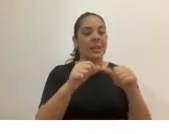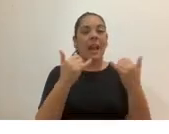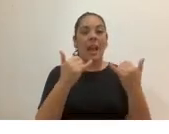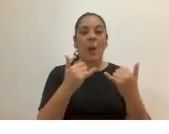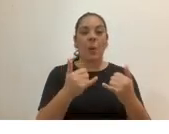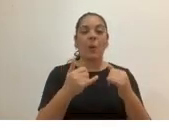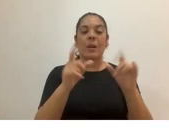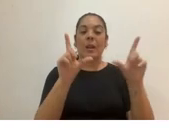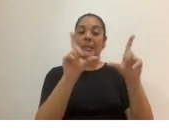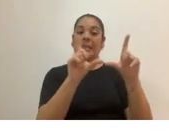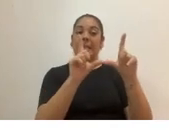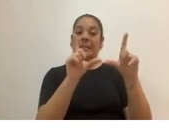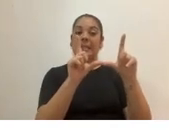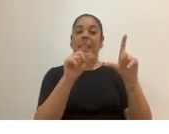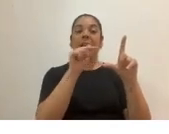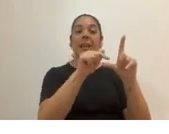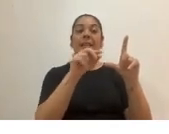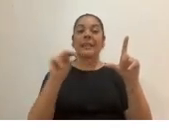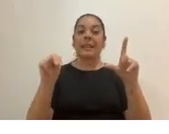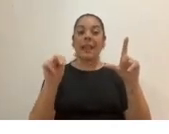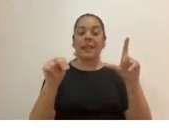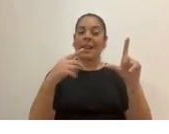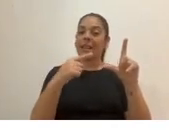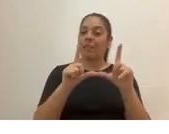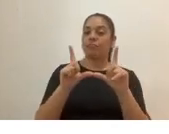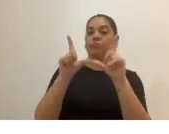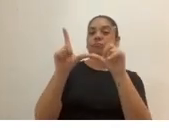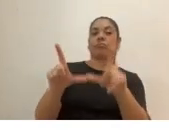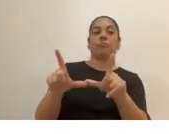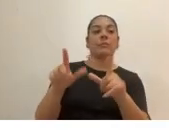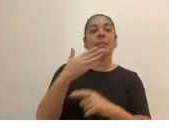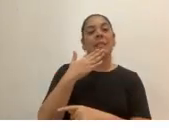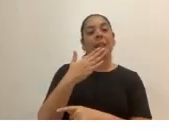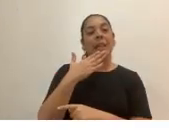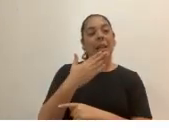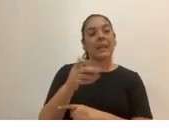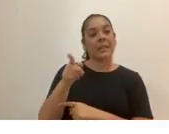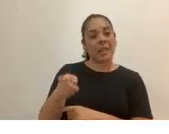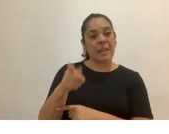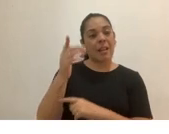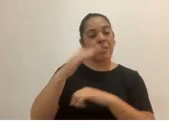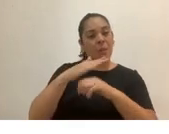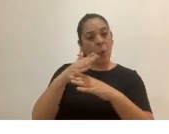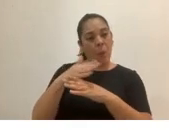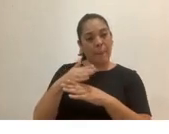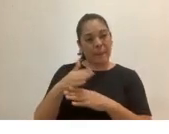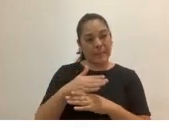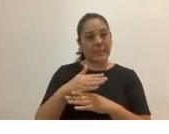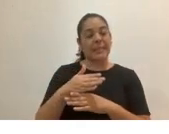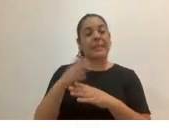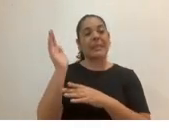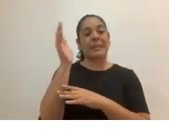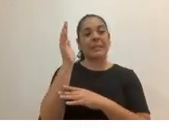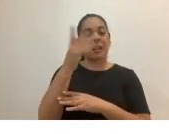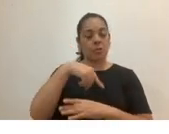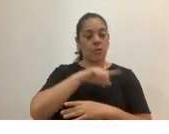a Natalia de este certificado de agradecimiento por compartirnos la charla seamos agentes de